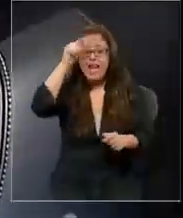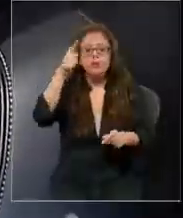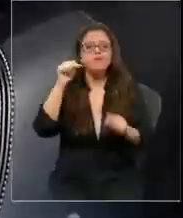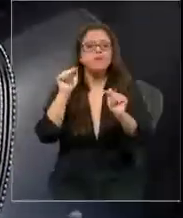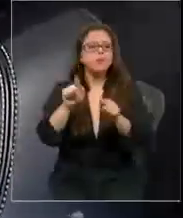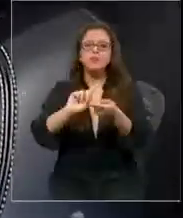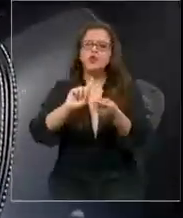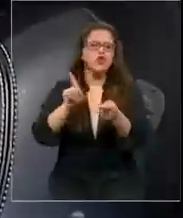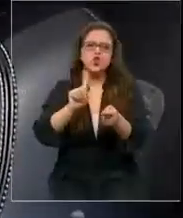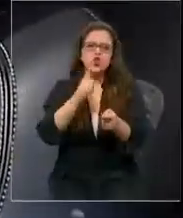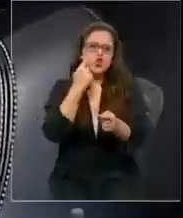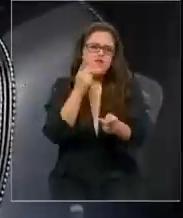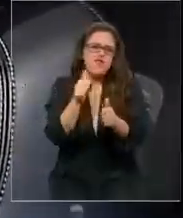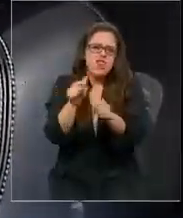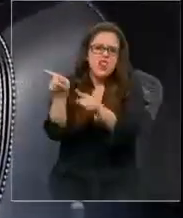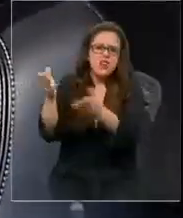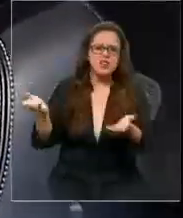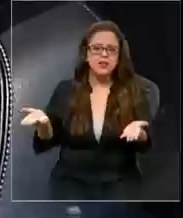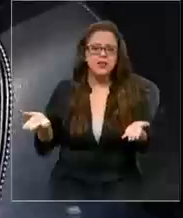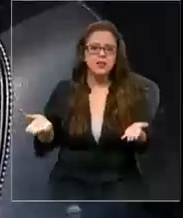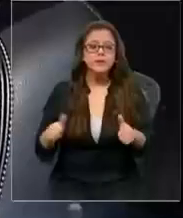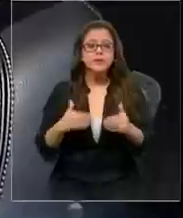cosa no se ve muy bien allá.